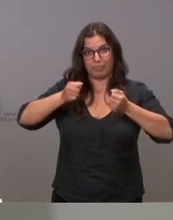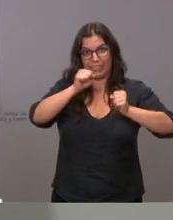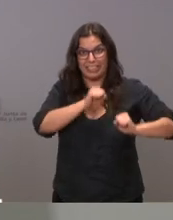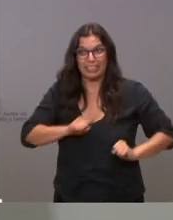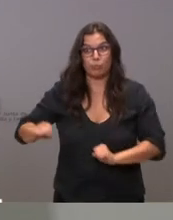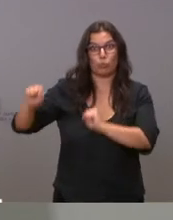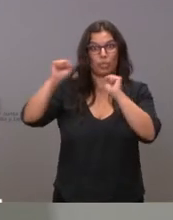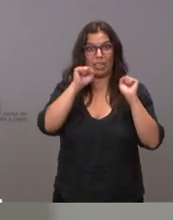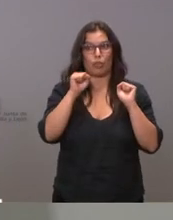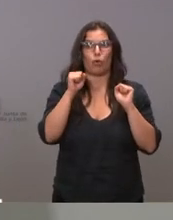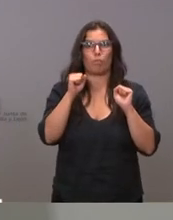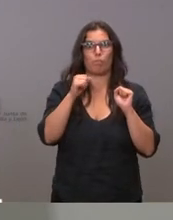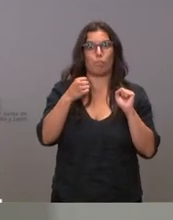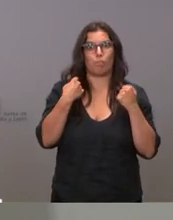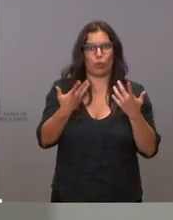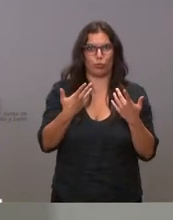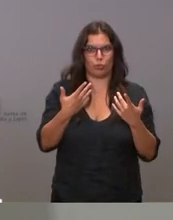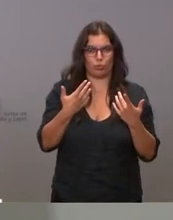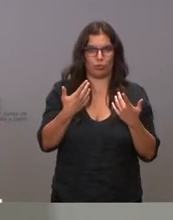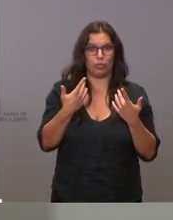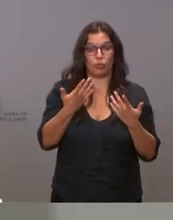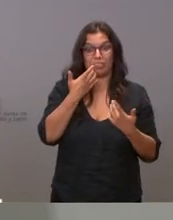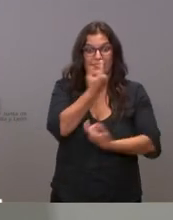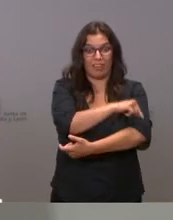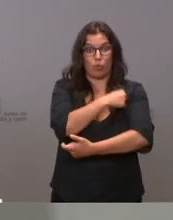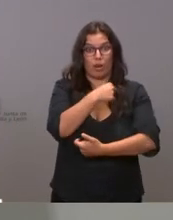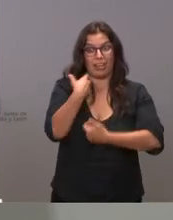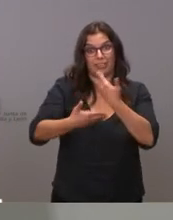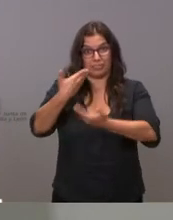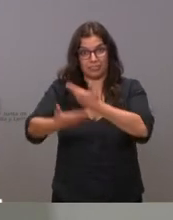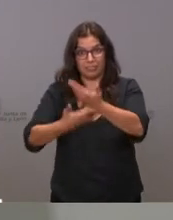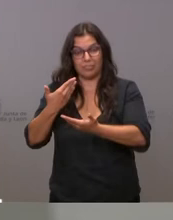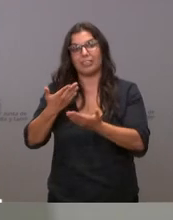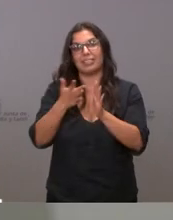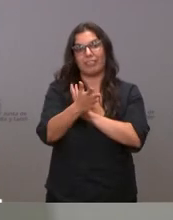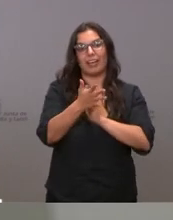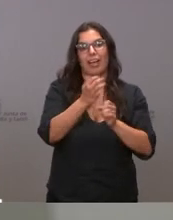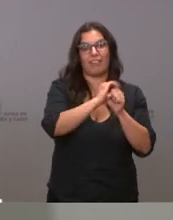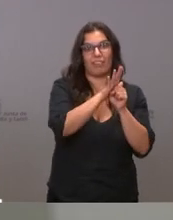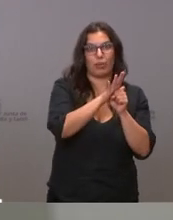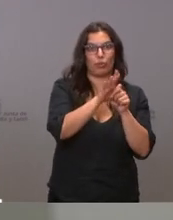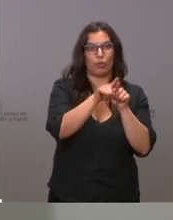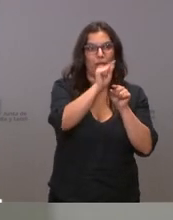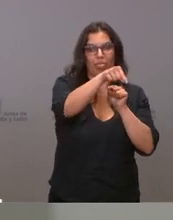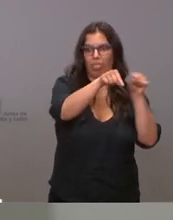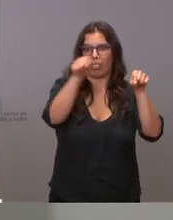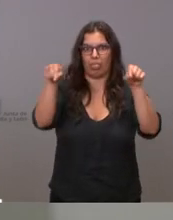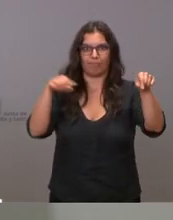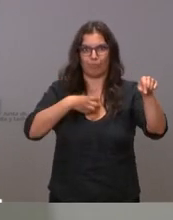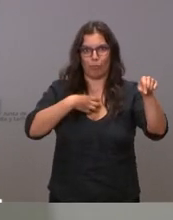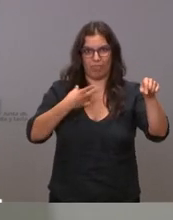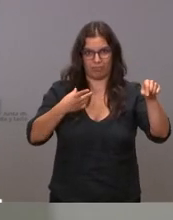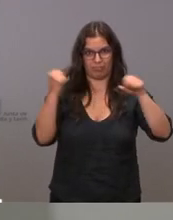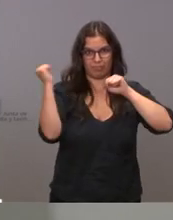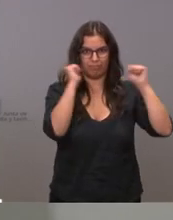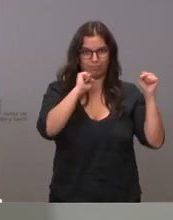cuando da con la vacunación a medida que avancemos en la vacunación lo que hacemos es quitarle madera al incendio y eso es lo que nosotros